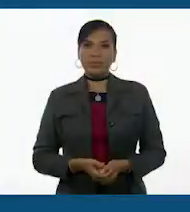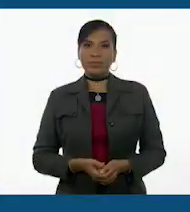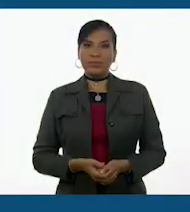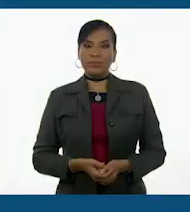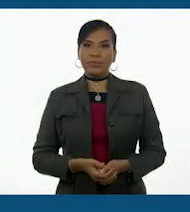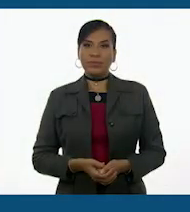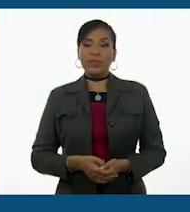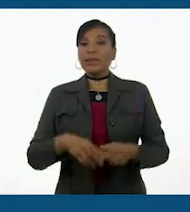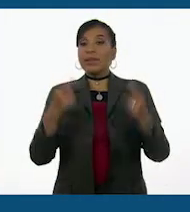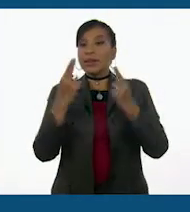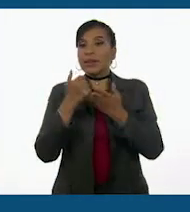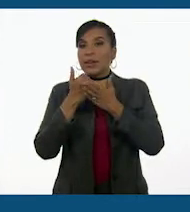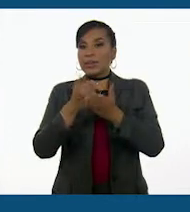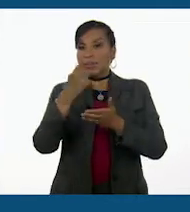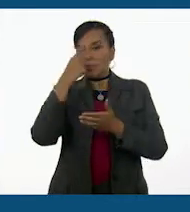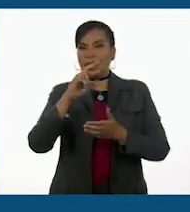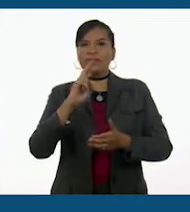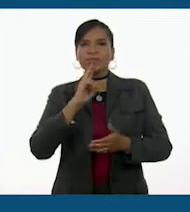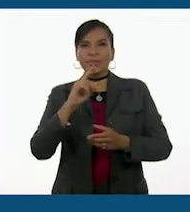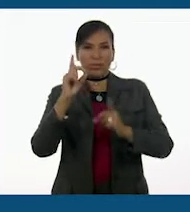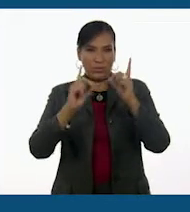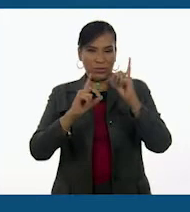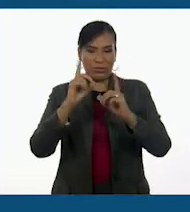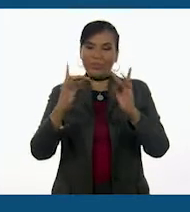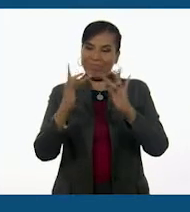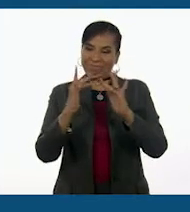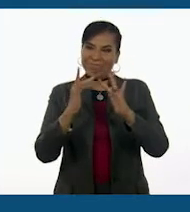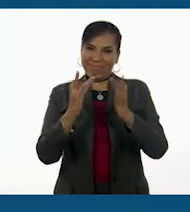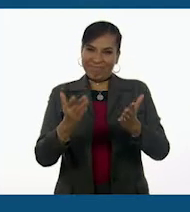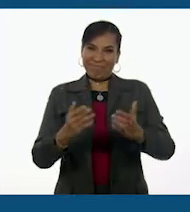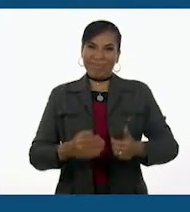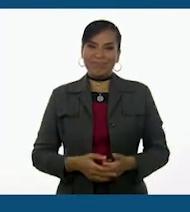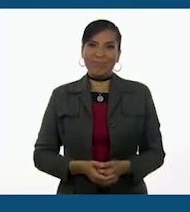Si necesitas ayuda para responder tus dudas, contáctanos.